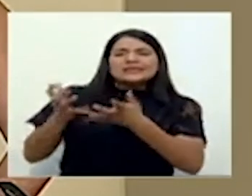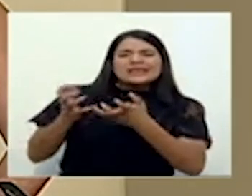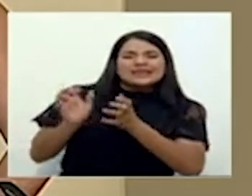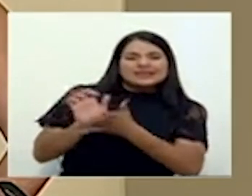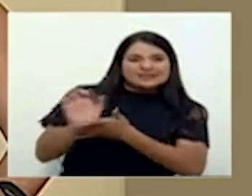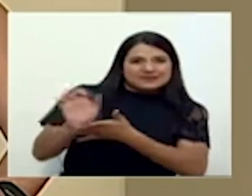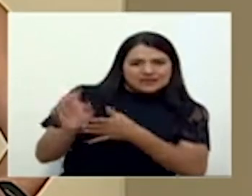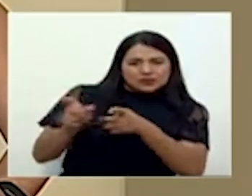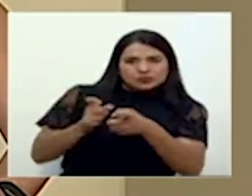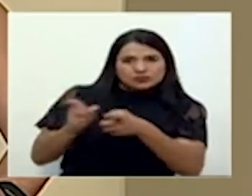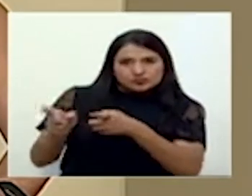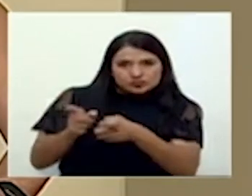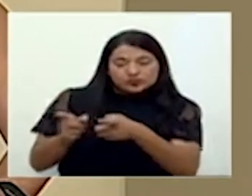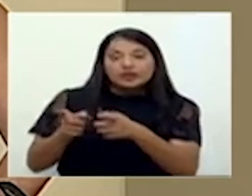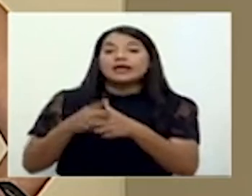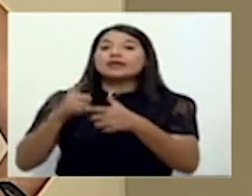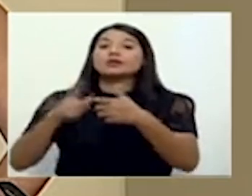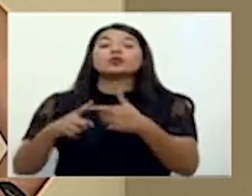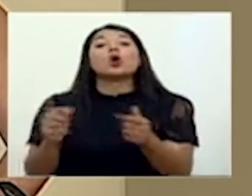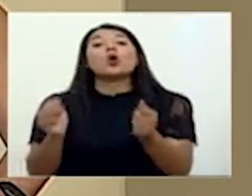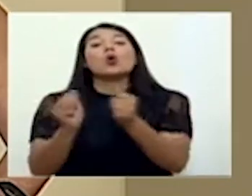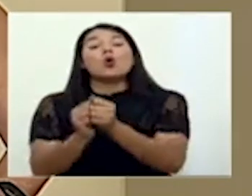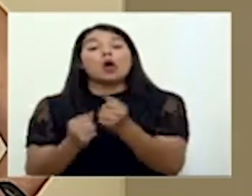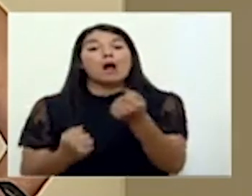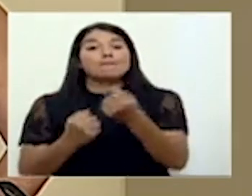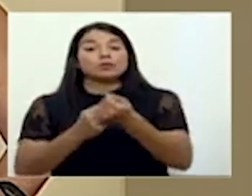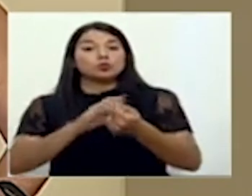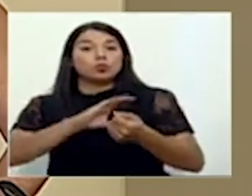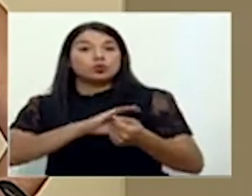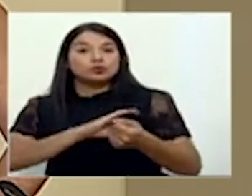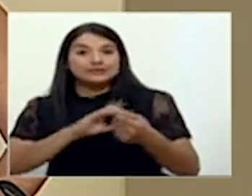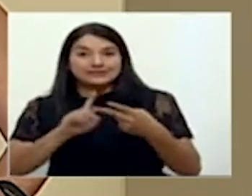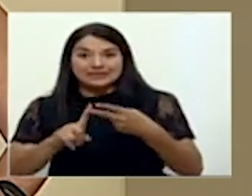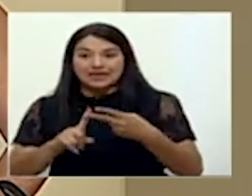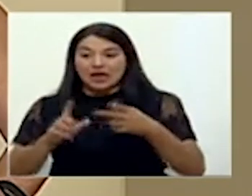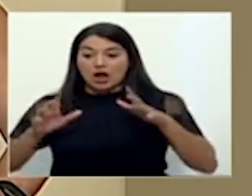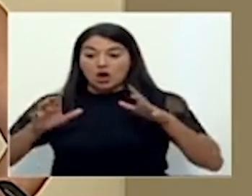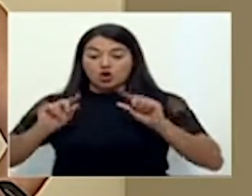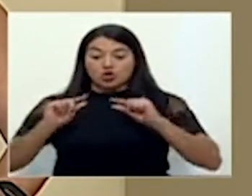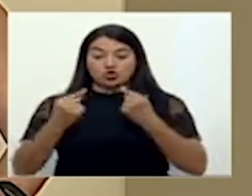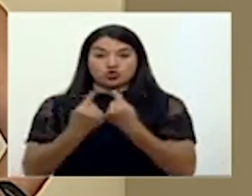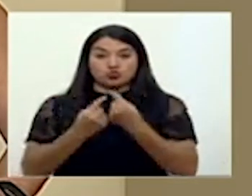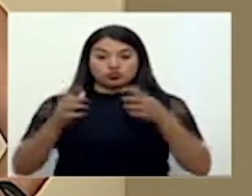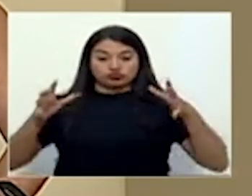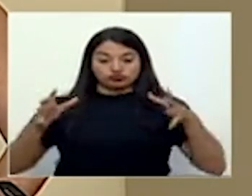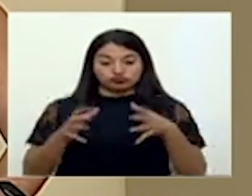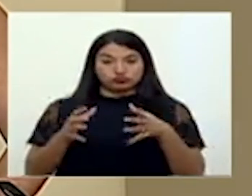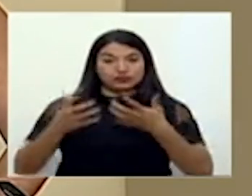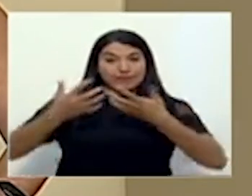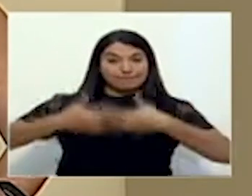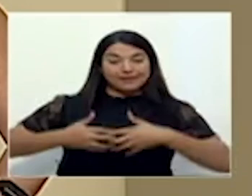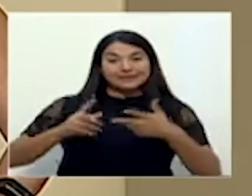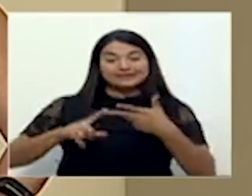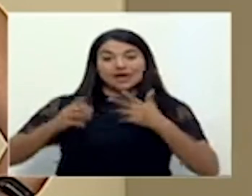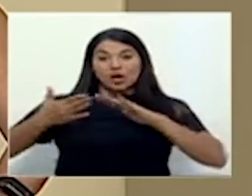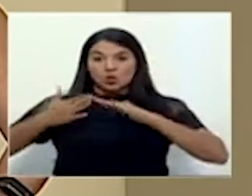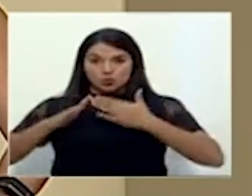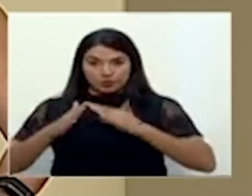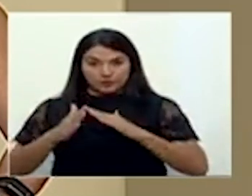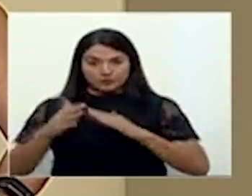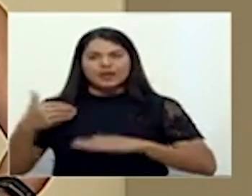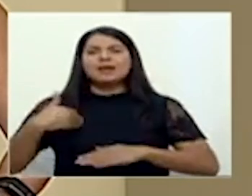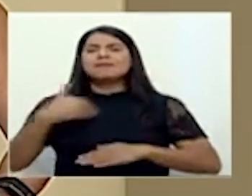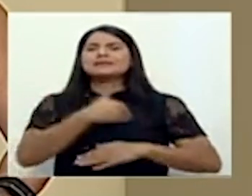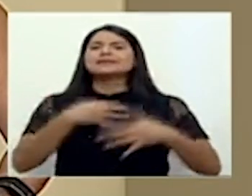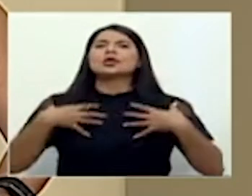con apoyo de las cámaras empresariales y la comunidad. En este sentido, el Ministerio de Salud ha tenido una experiencia muy